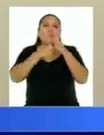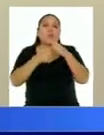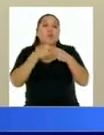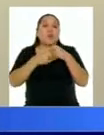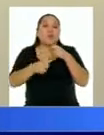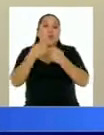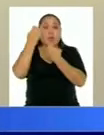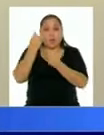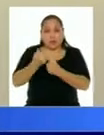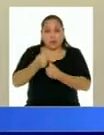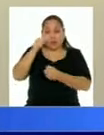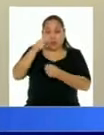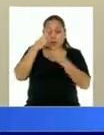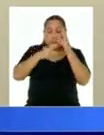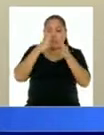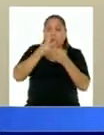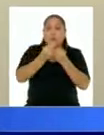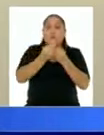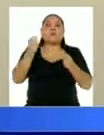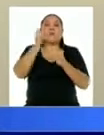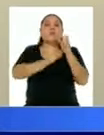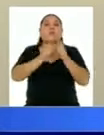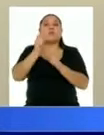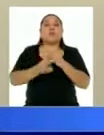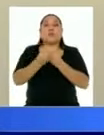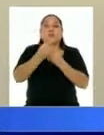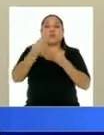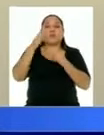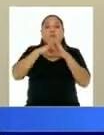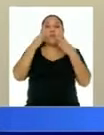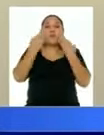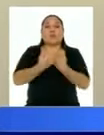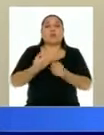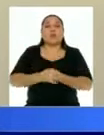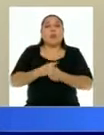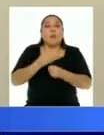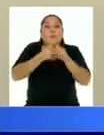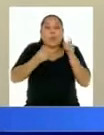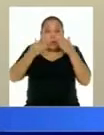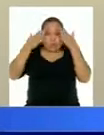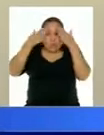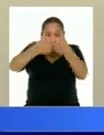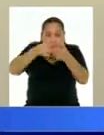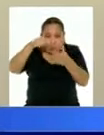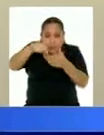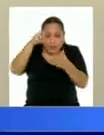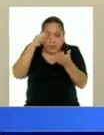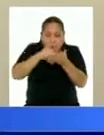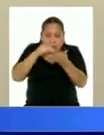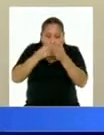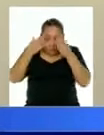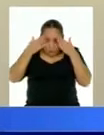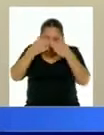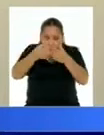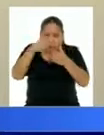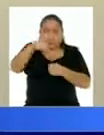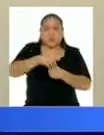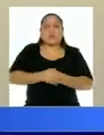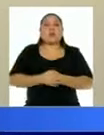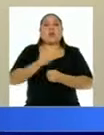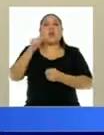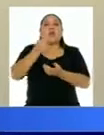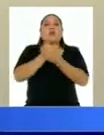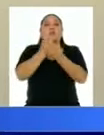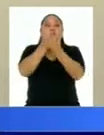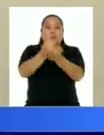económica que enfrentan muchas personas, muchas familias pero focaliza más la